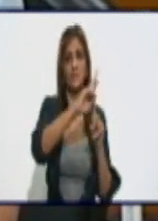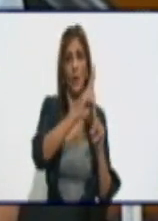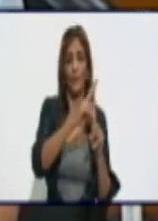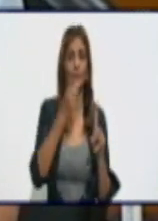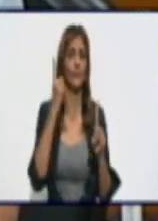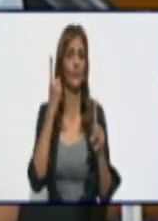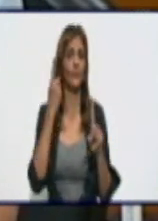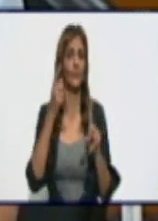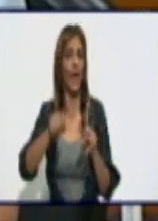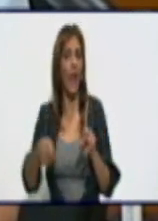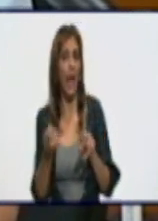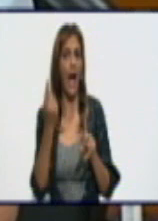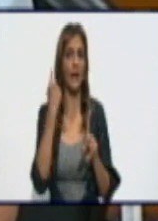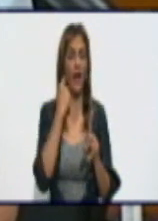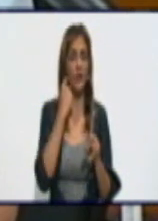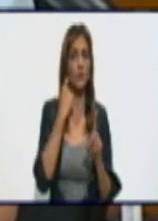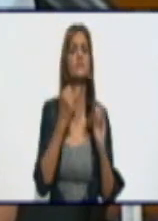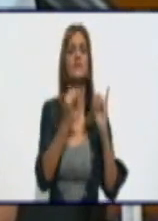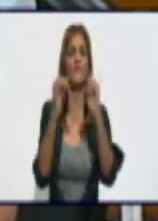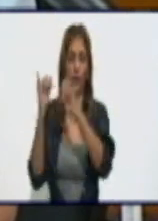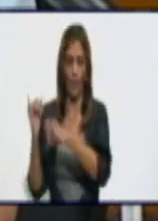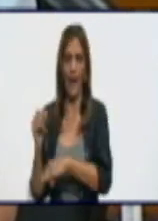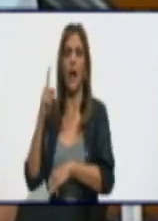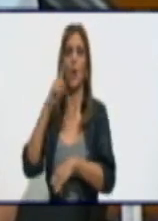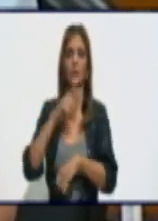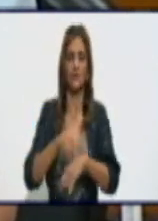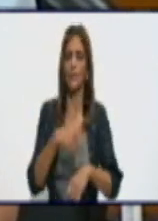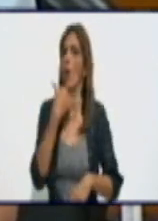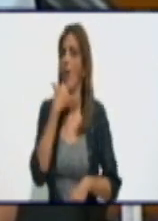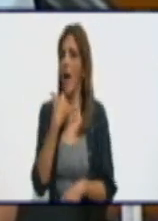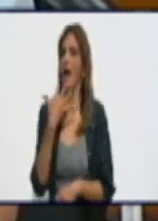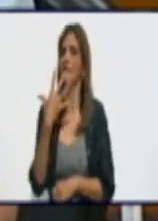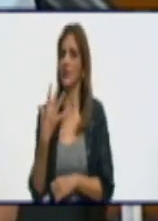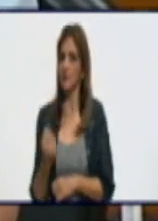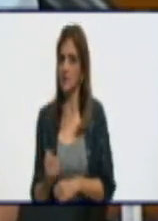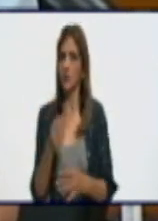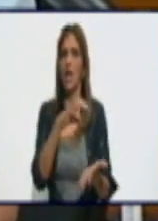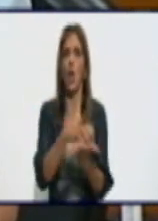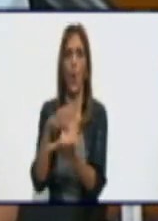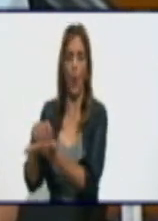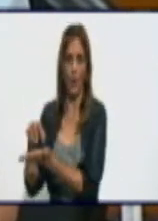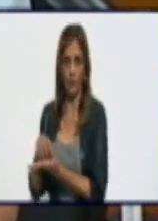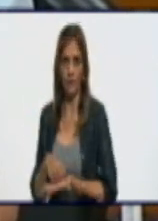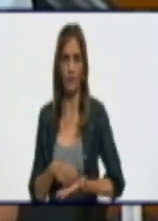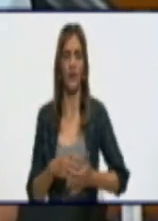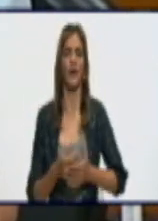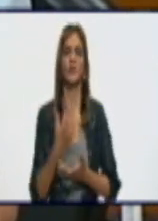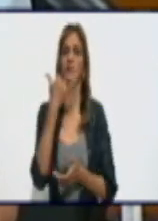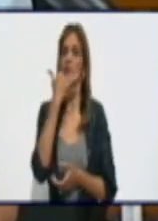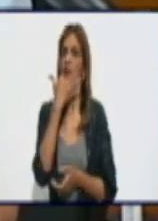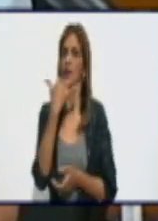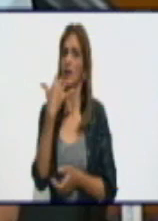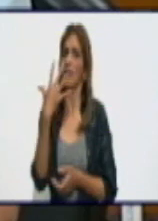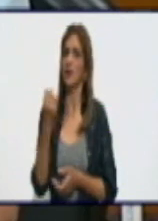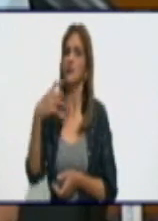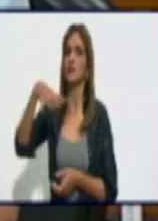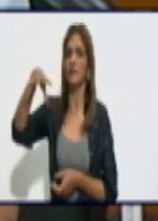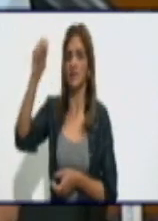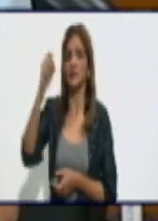bloques de afectación, es algo preconcebido que están bloque 1 al 5 y en qué circuito lo comprende. Cada